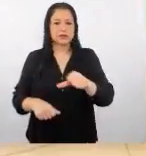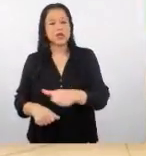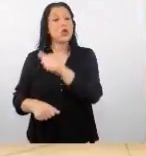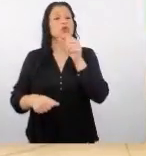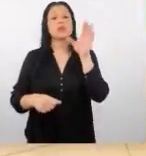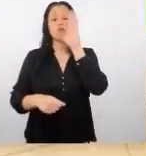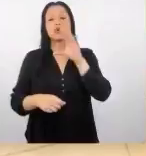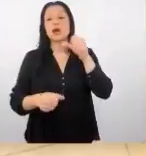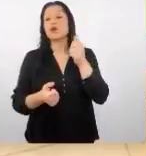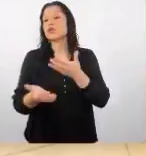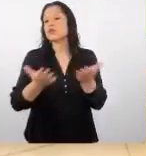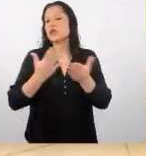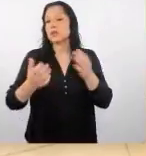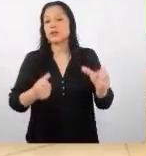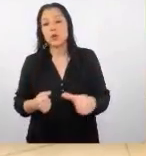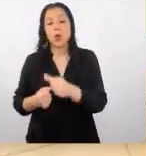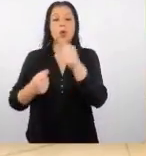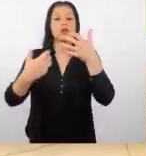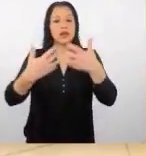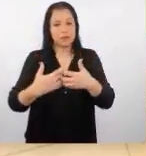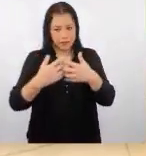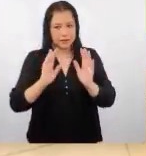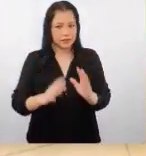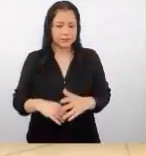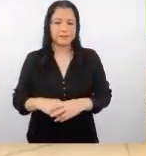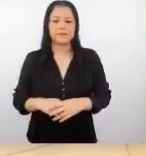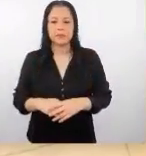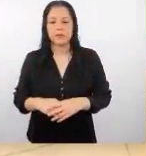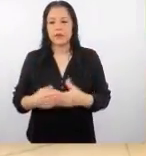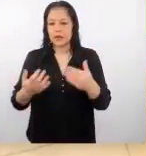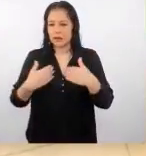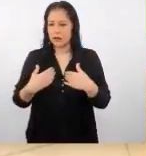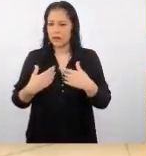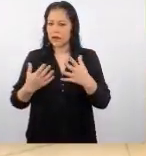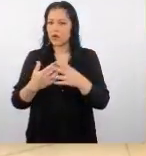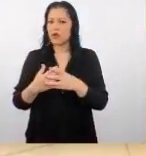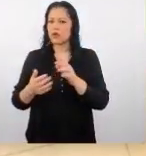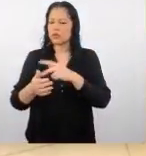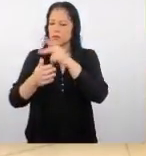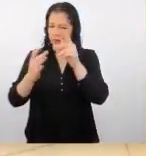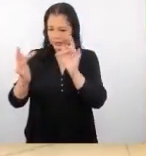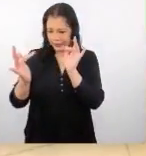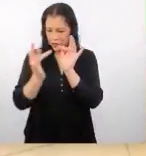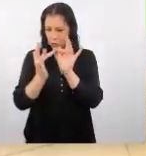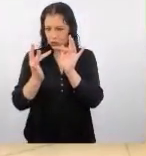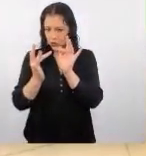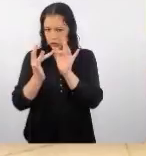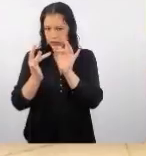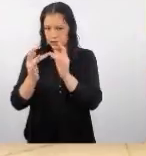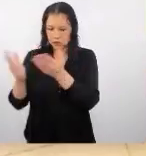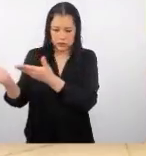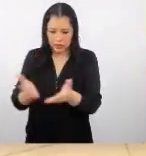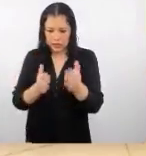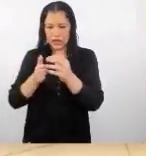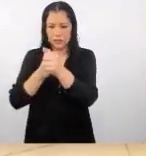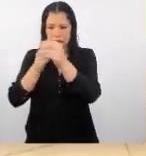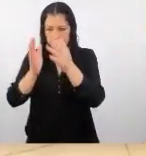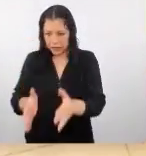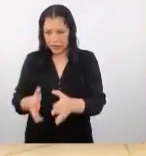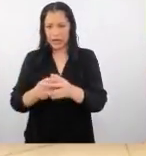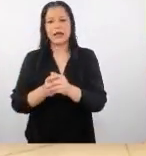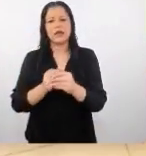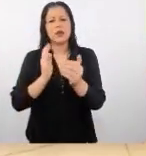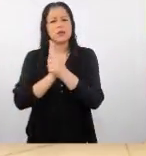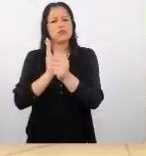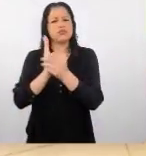servicio o tomarán otro operador contar con el personal de contacto trasladista guía o truconductor que domina